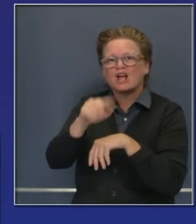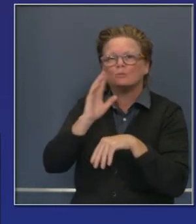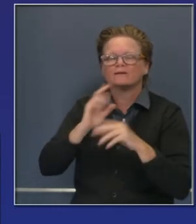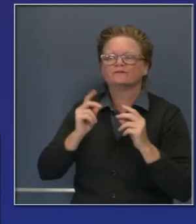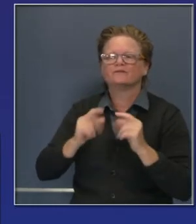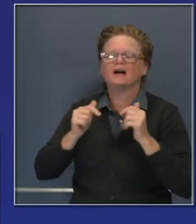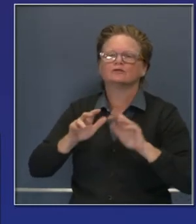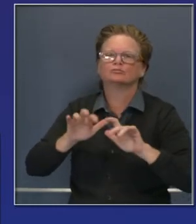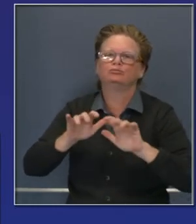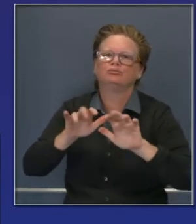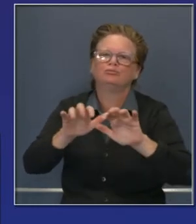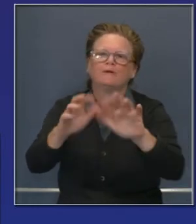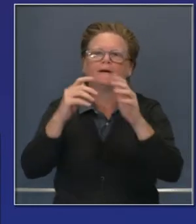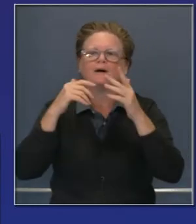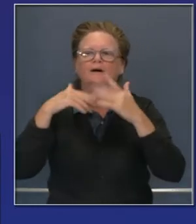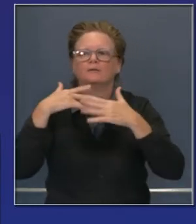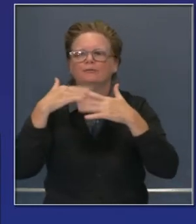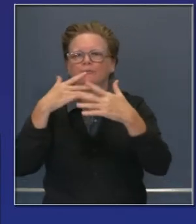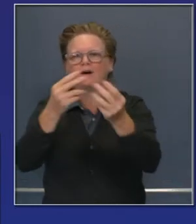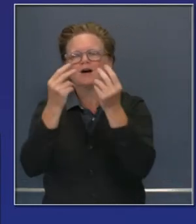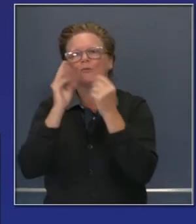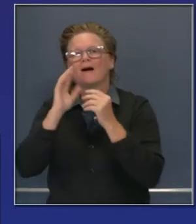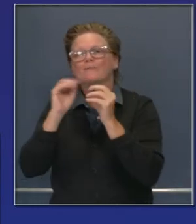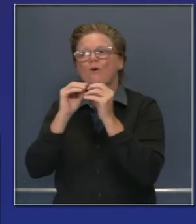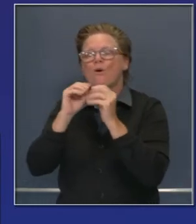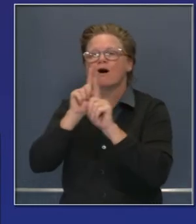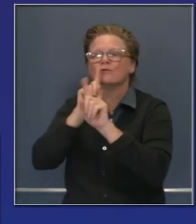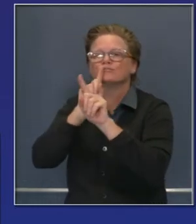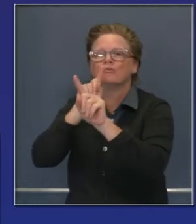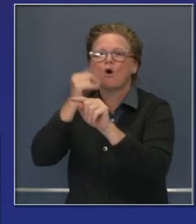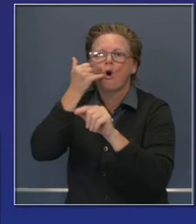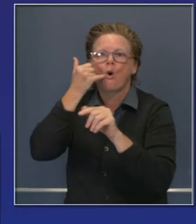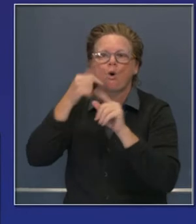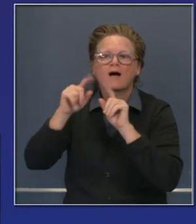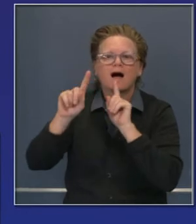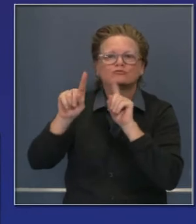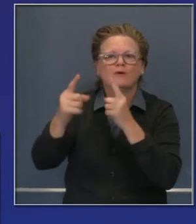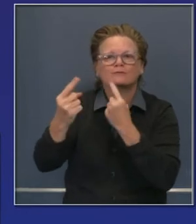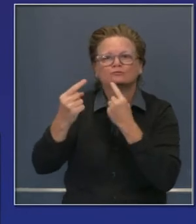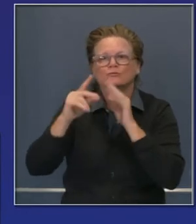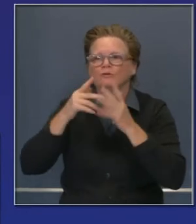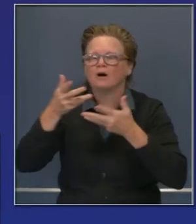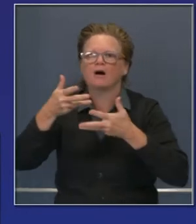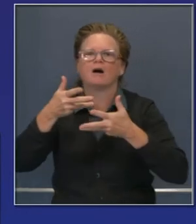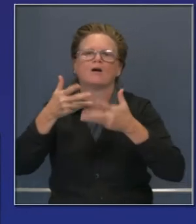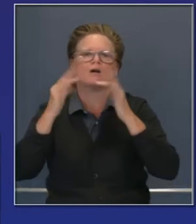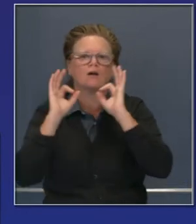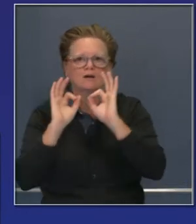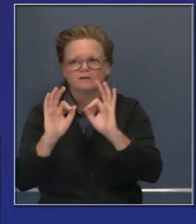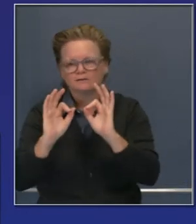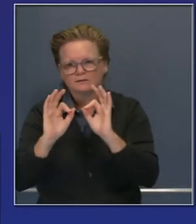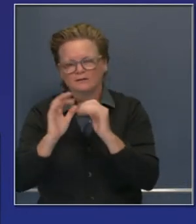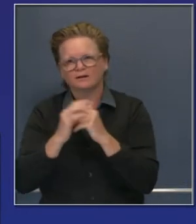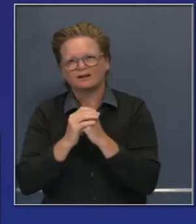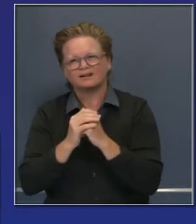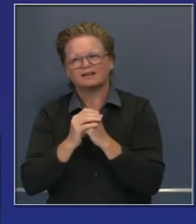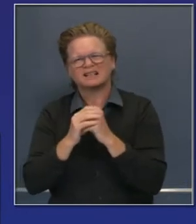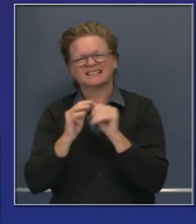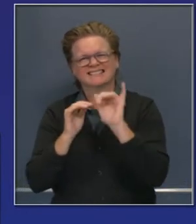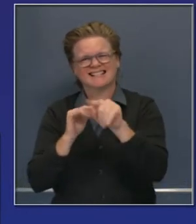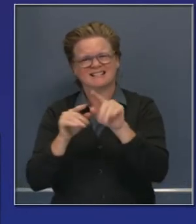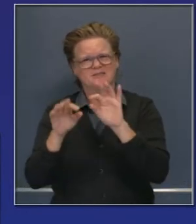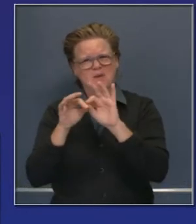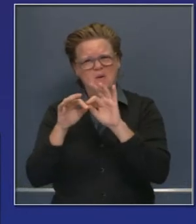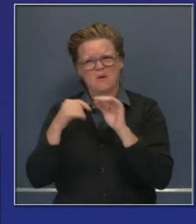a los solicitantes. Gracias por acoger nuestras recomendaciones una vez más. Pero más que nada, la Agencia de